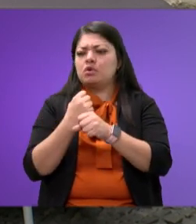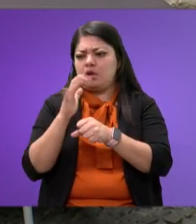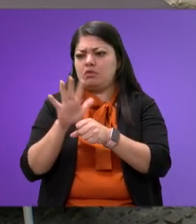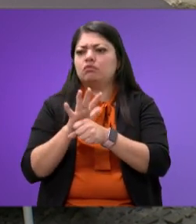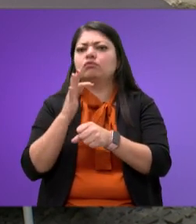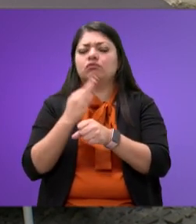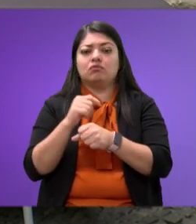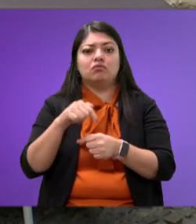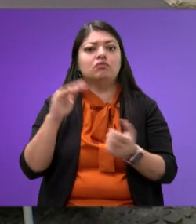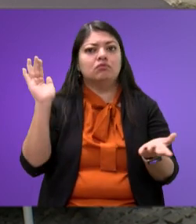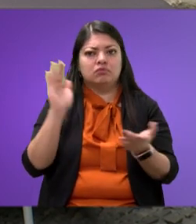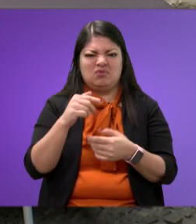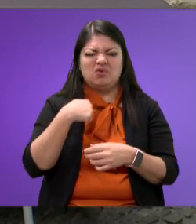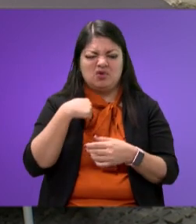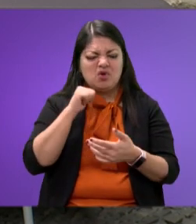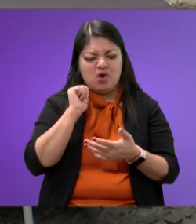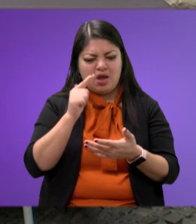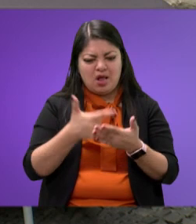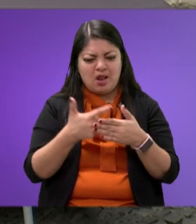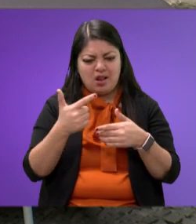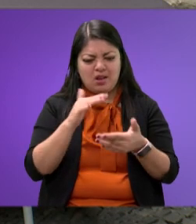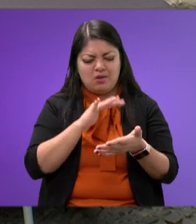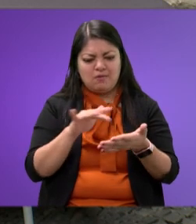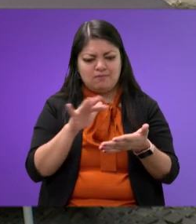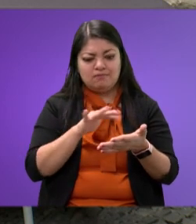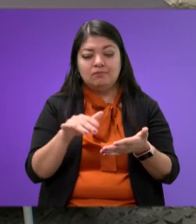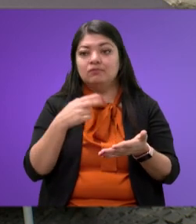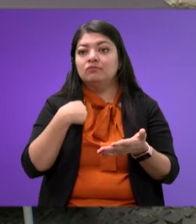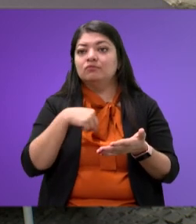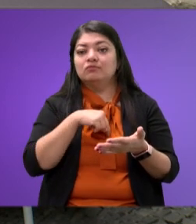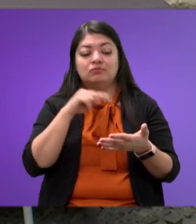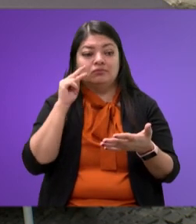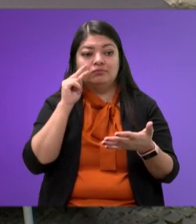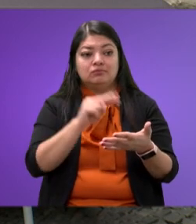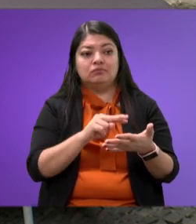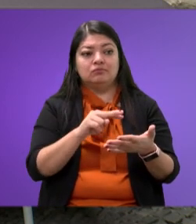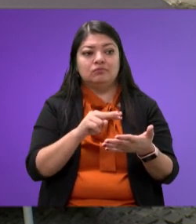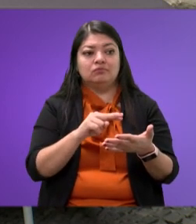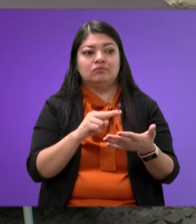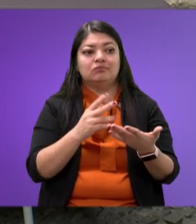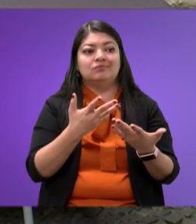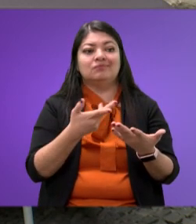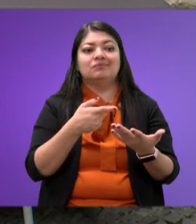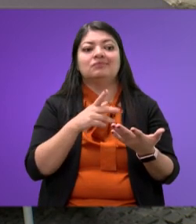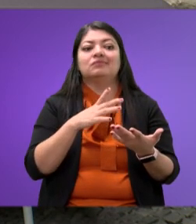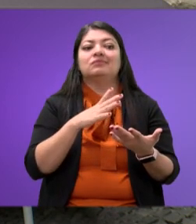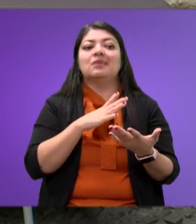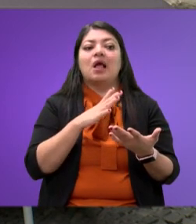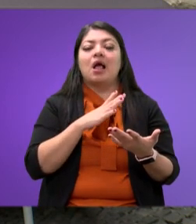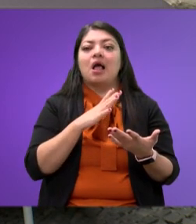importante, interesante, en donde nosotros veíamos cómo este